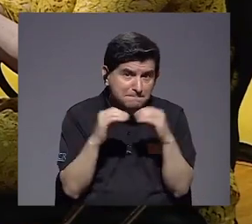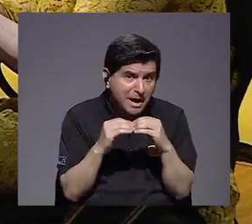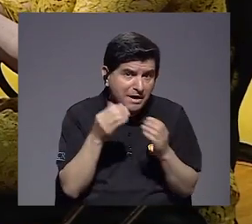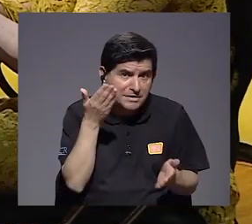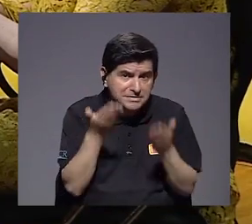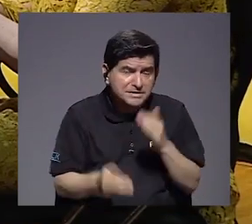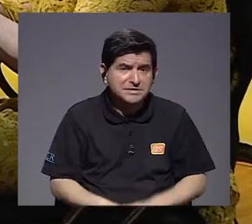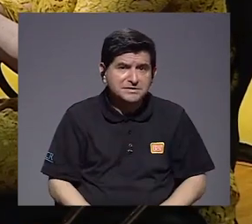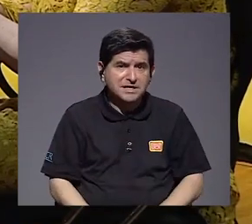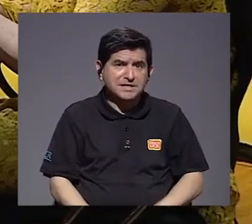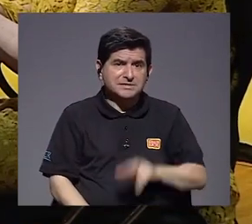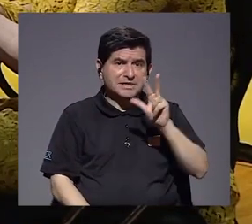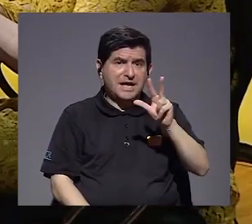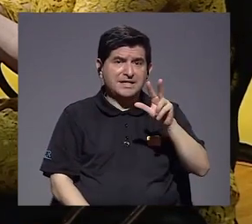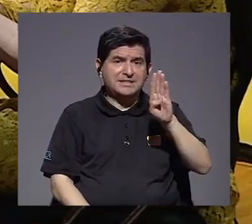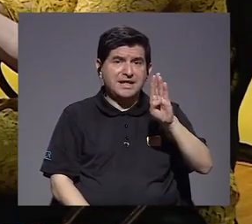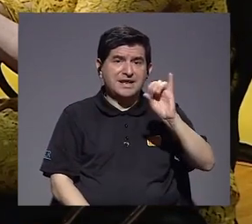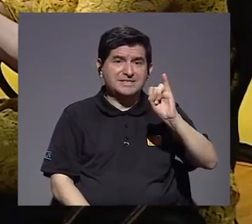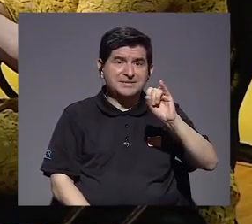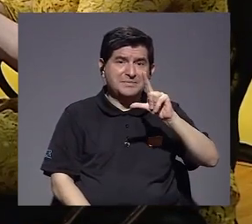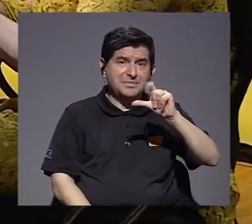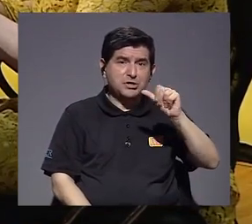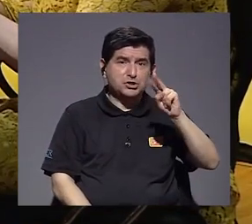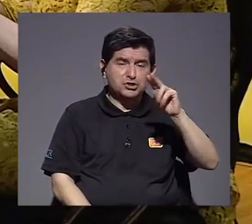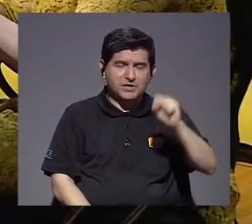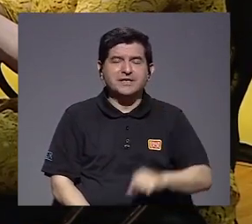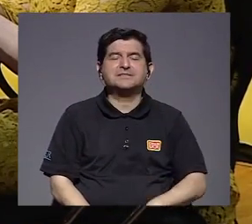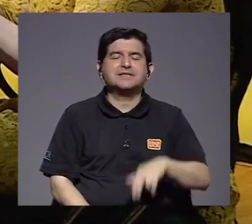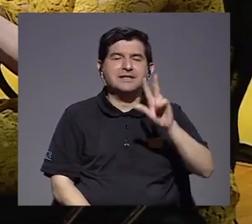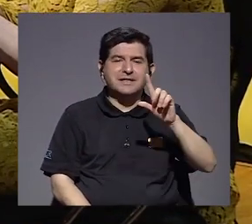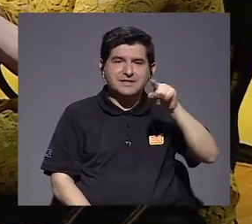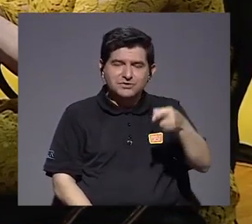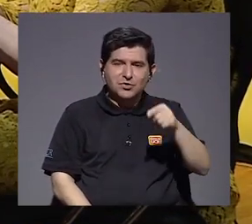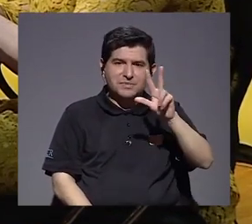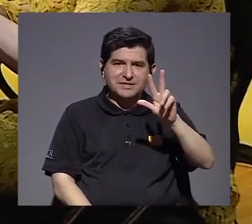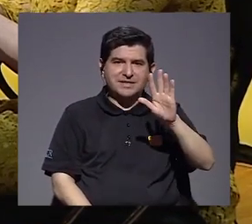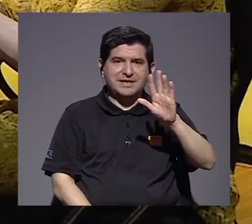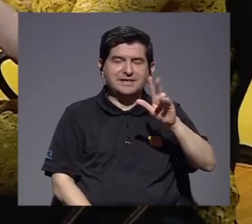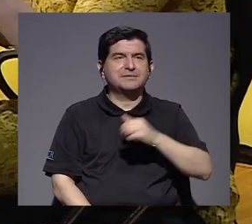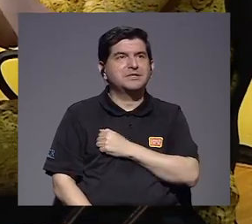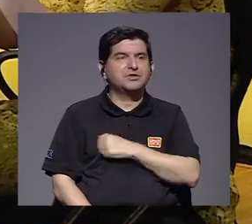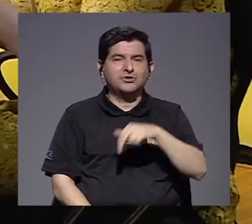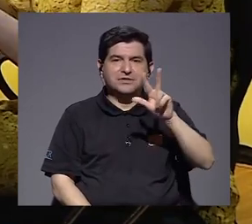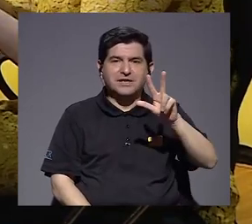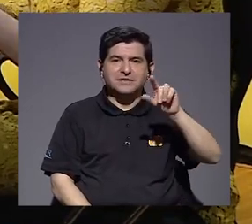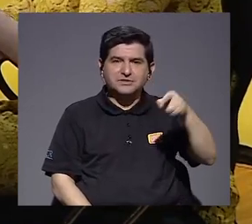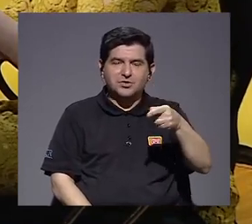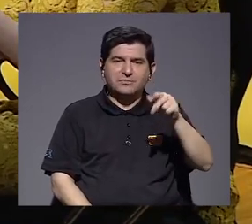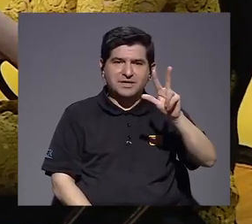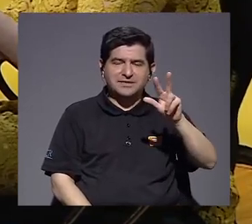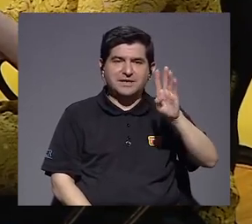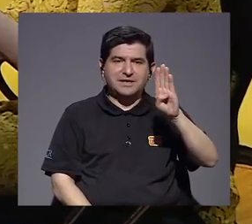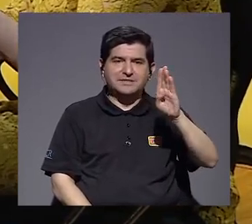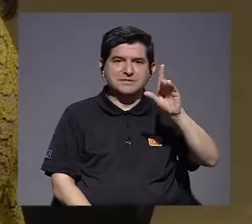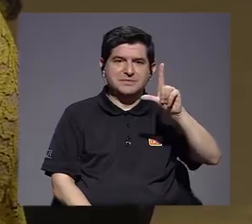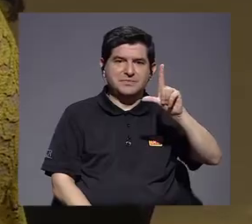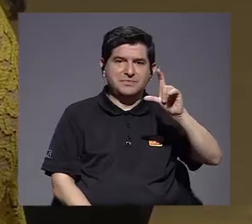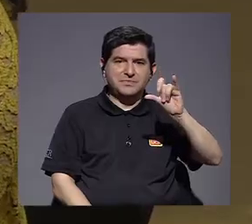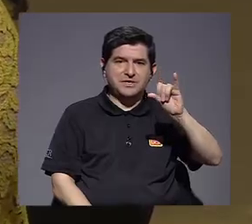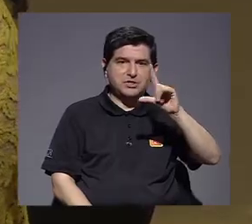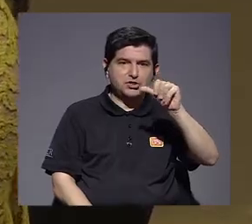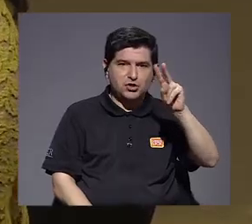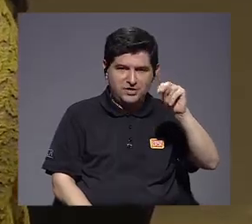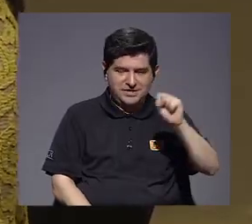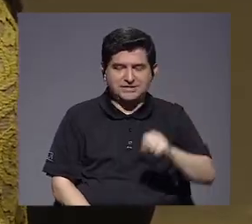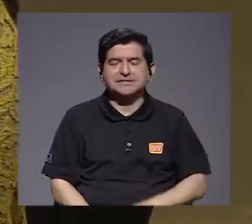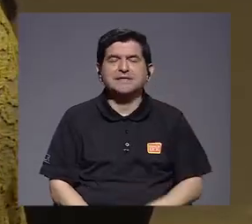a 3 billones. Sí, 3,3 billones de colones para el periodo 2020-2021 y la